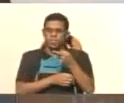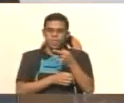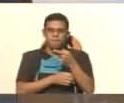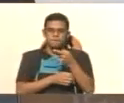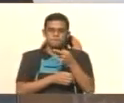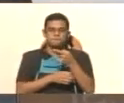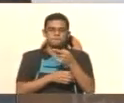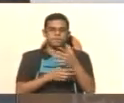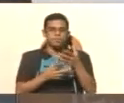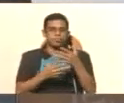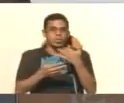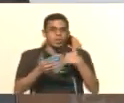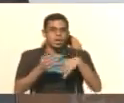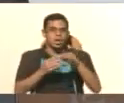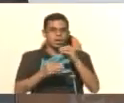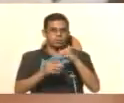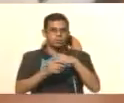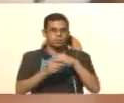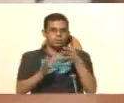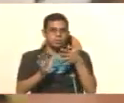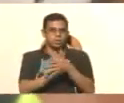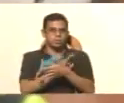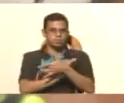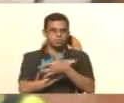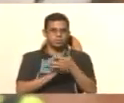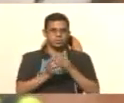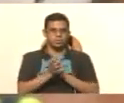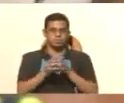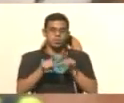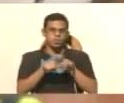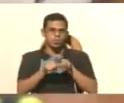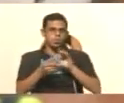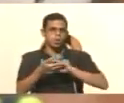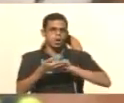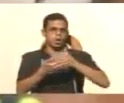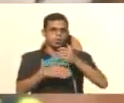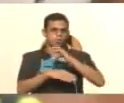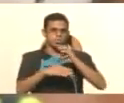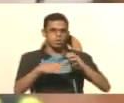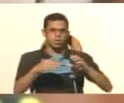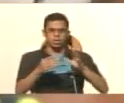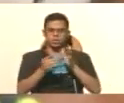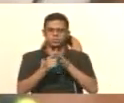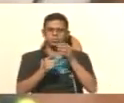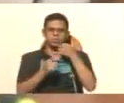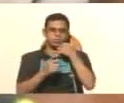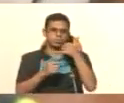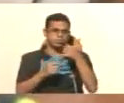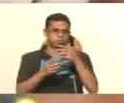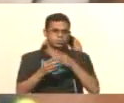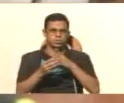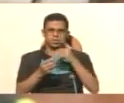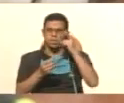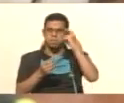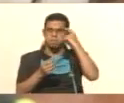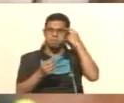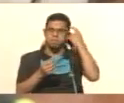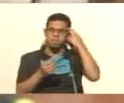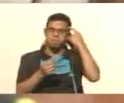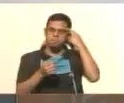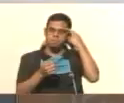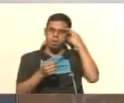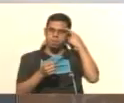los dispositivos, tanto de almacenamiento como dispositivos de memoria. En este caso